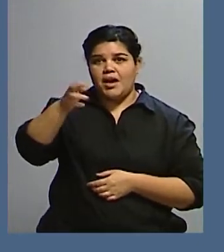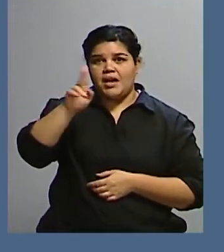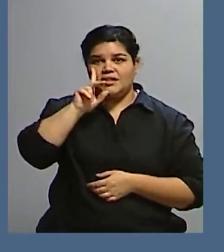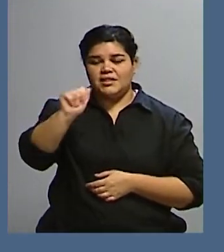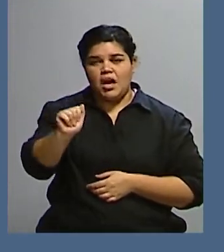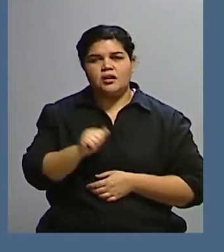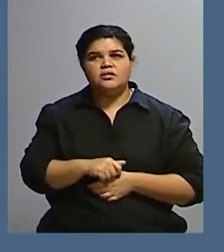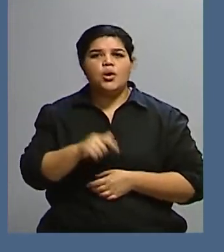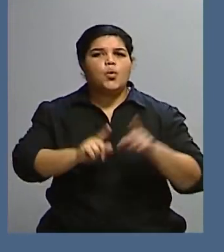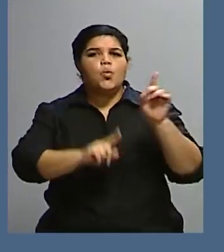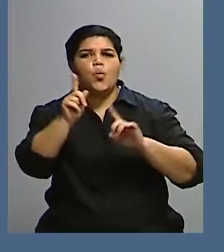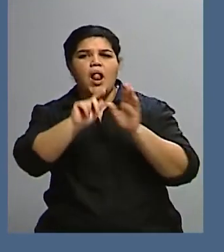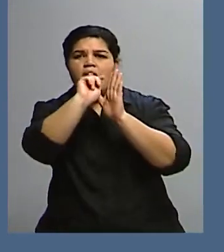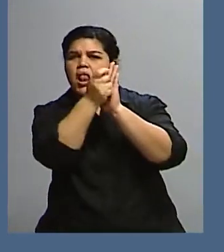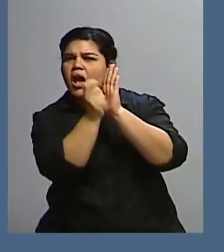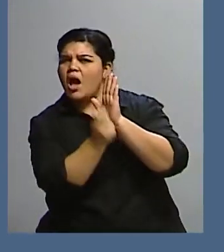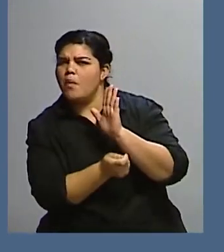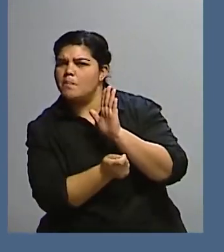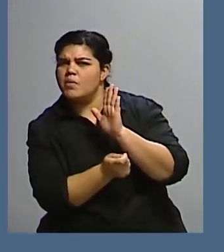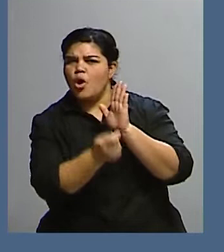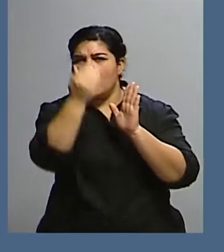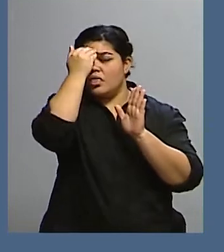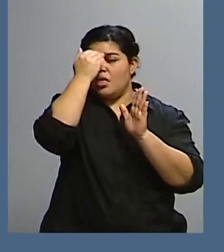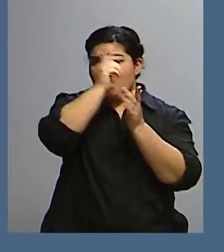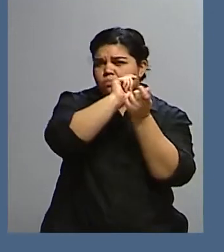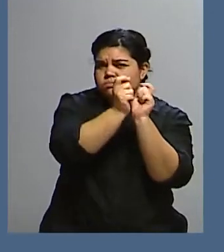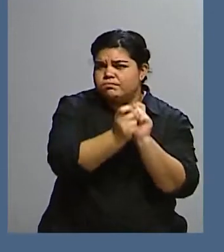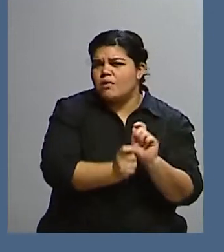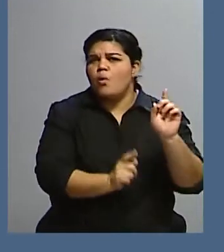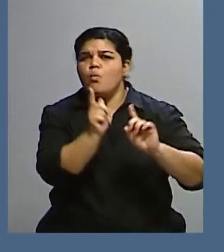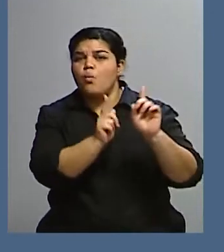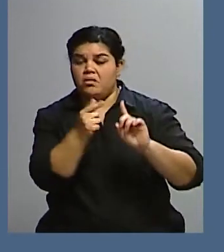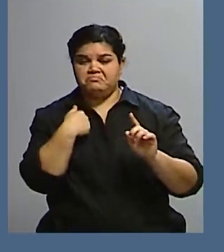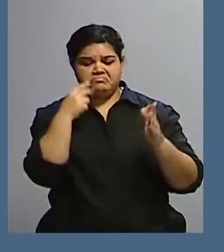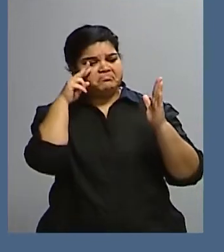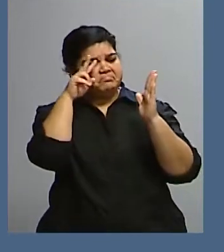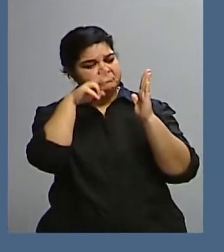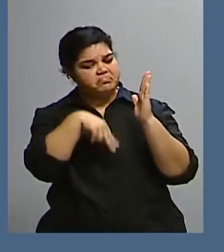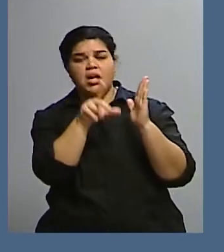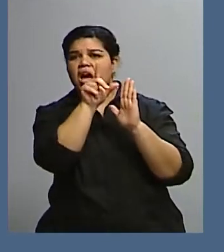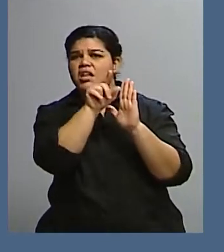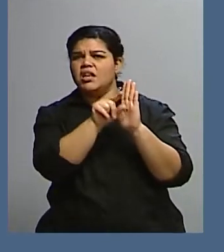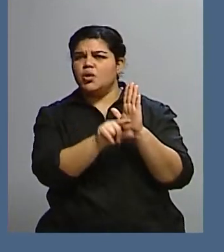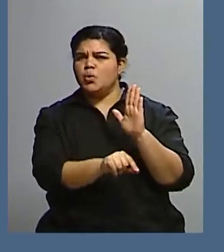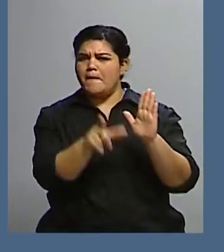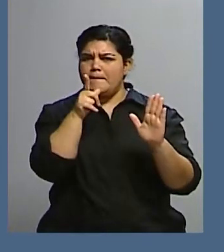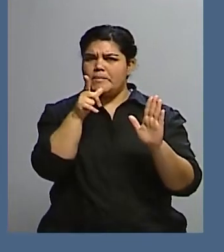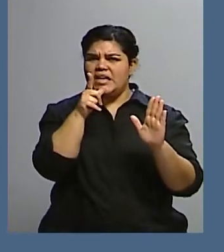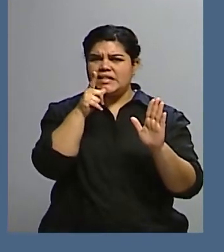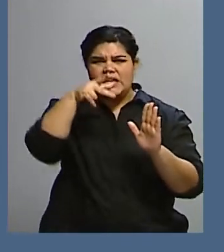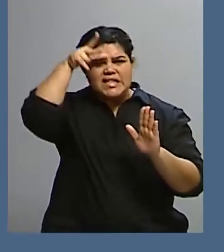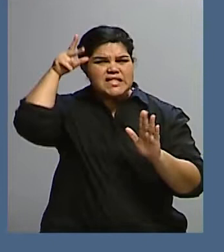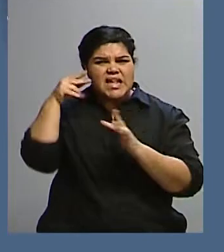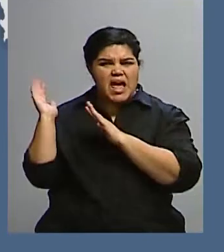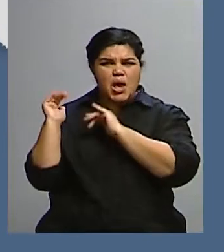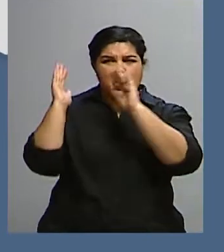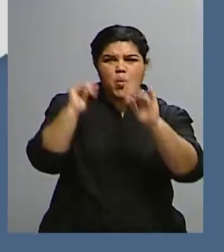institucionales que se plantean. Porque particularmente yo he estado viendo algunos artículos y parece que se habla de otro Chile, en lo que es justamente la